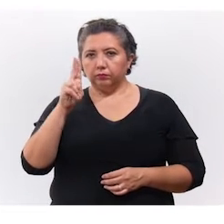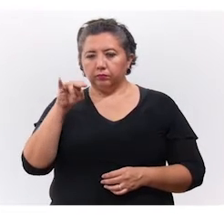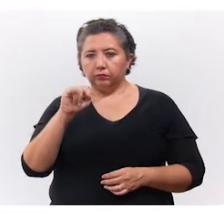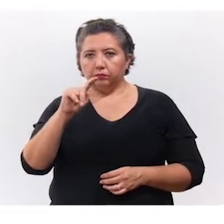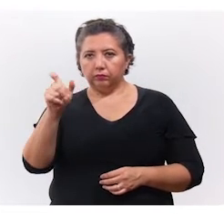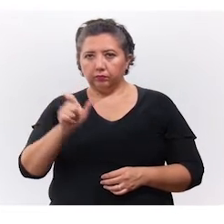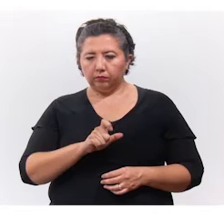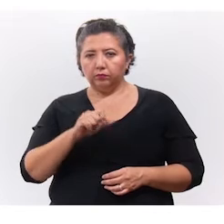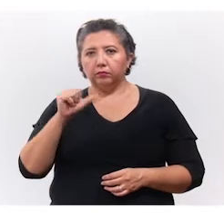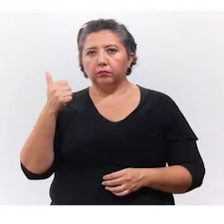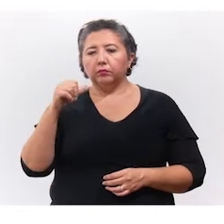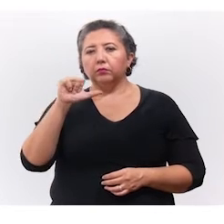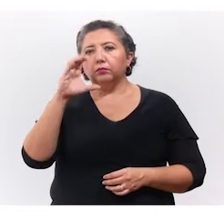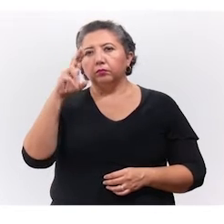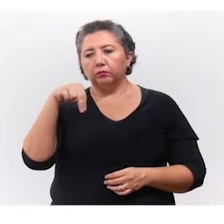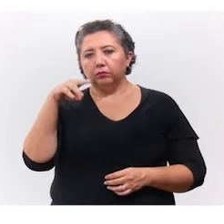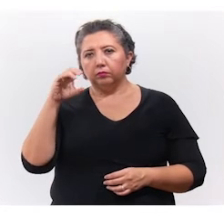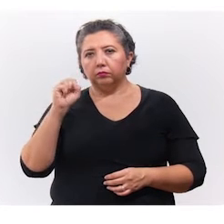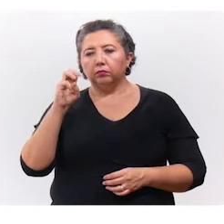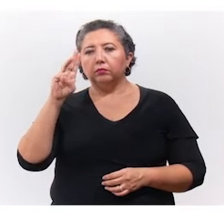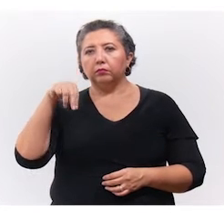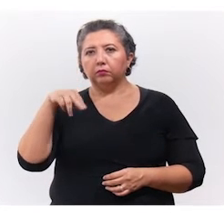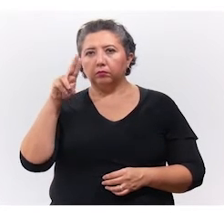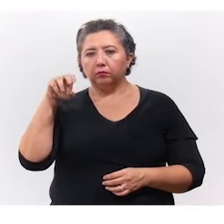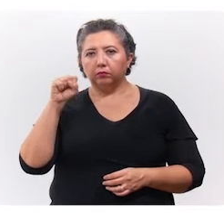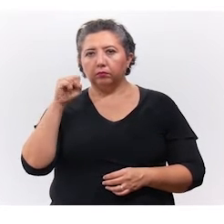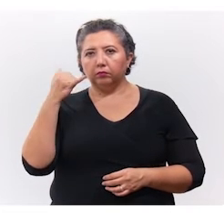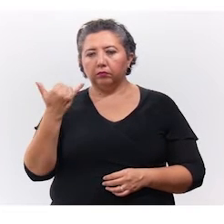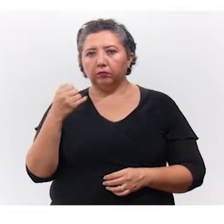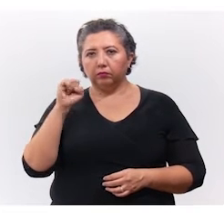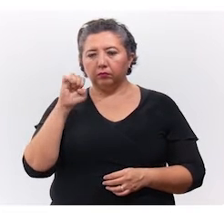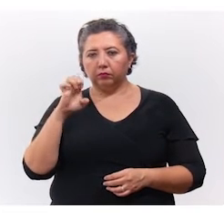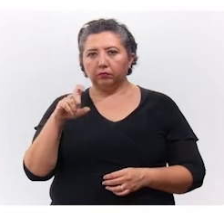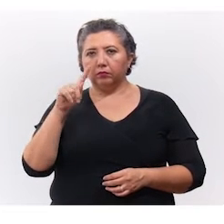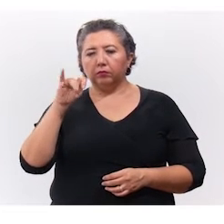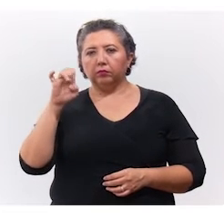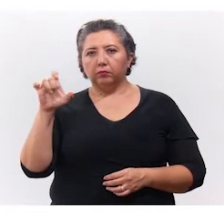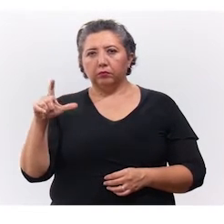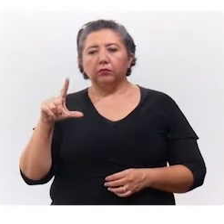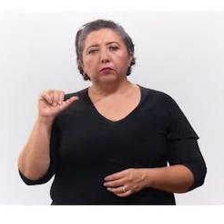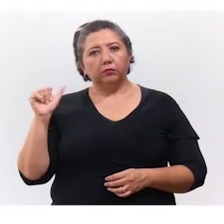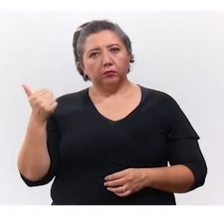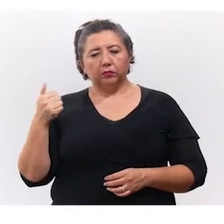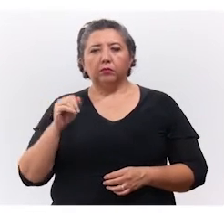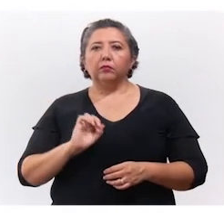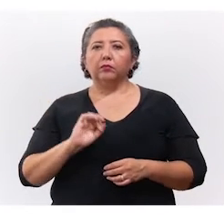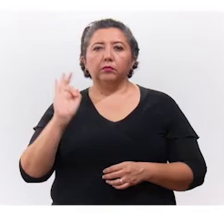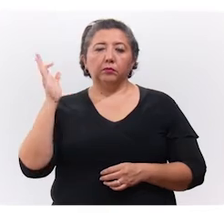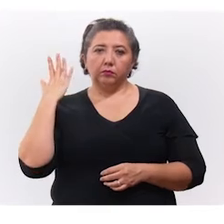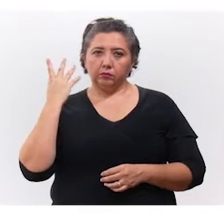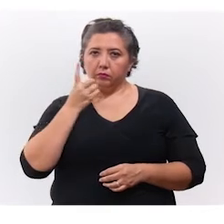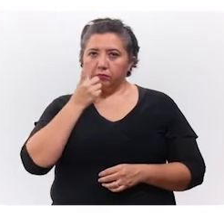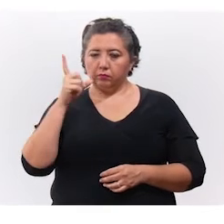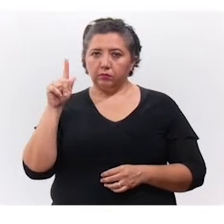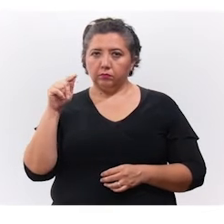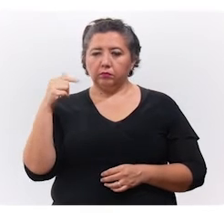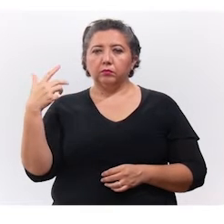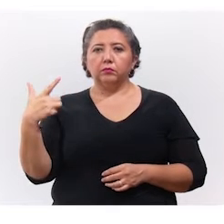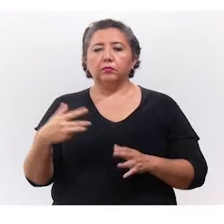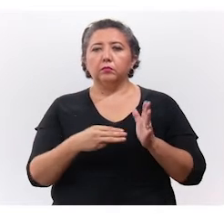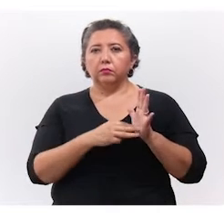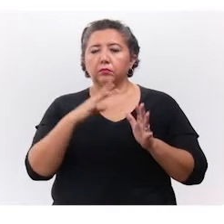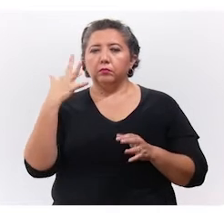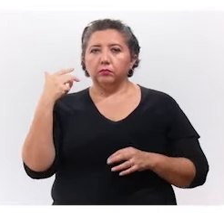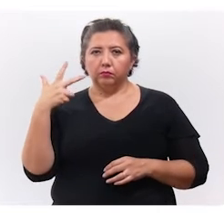y Tecach, 1 en Acanqué, Isamal, Muna, Opichén, Seyé, Suquilá y Ticul y 1 en Foráneo. De los 77